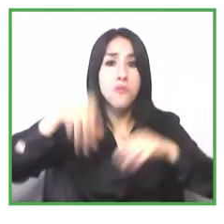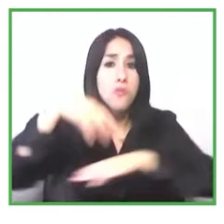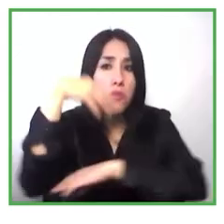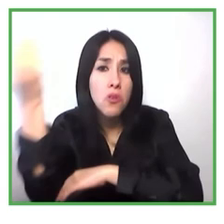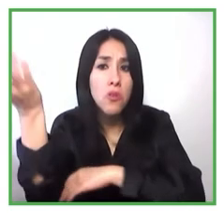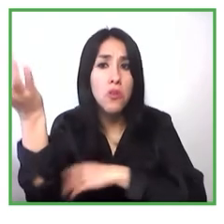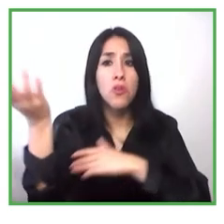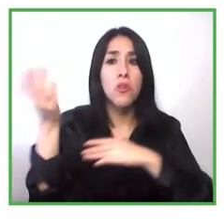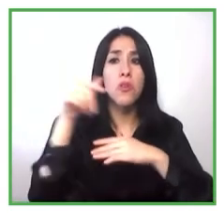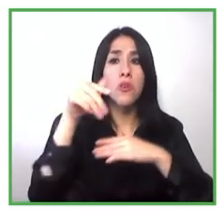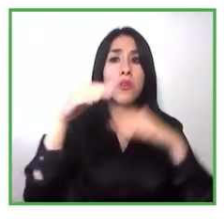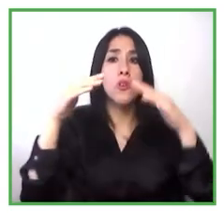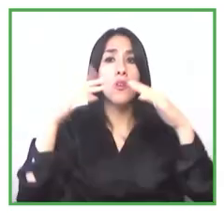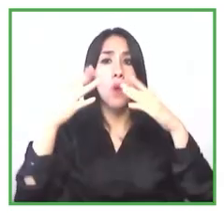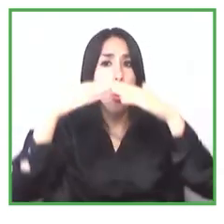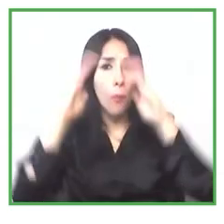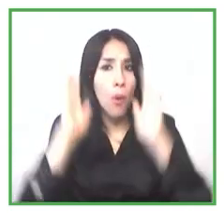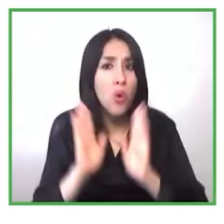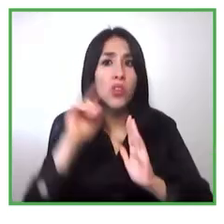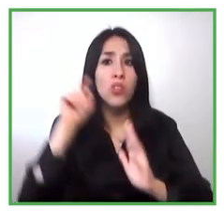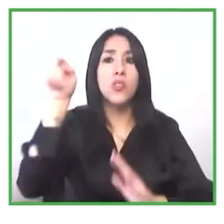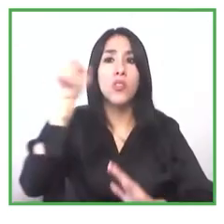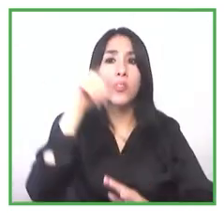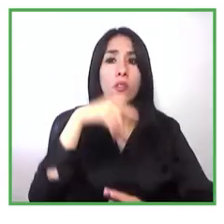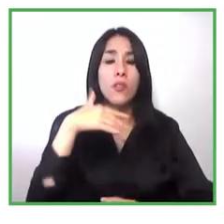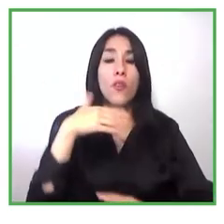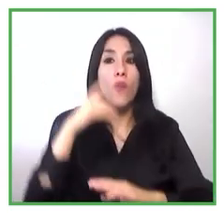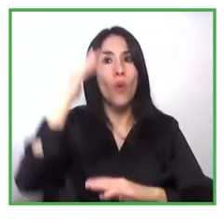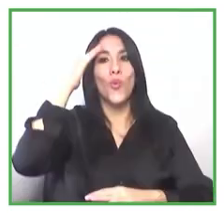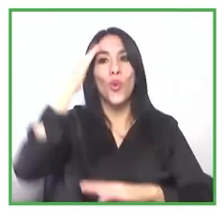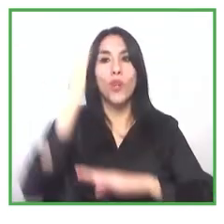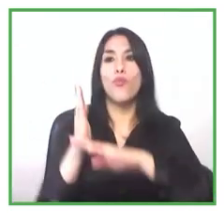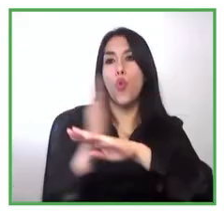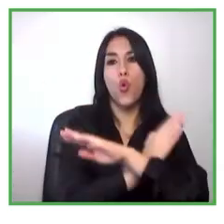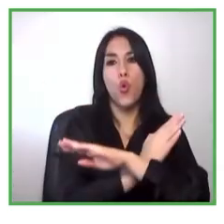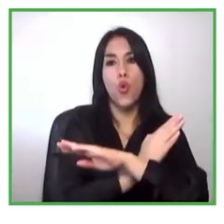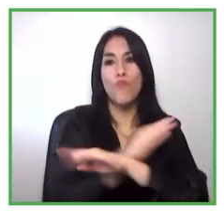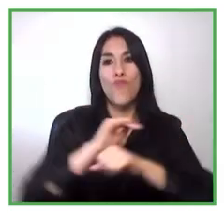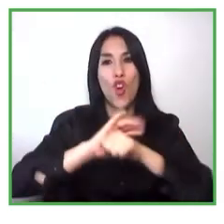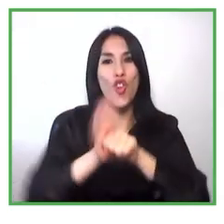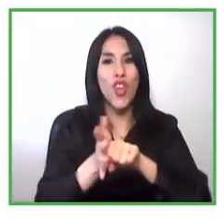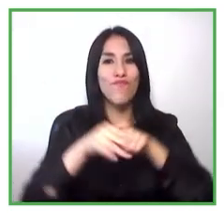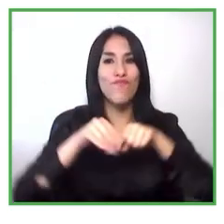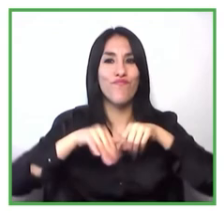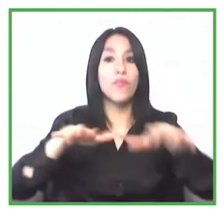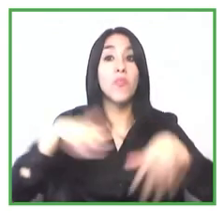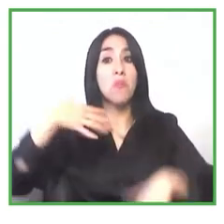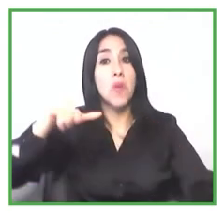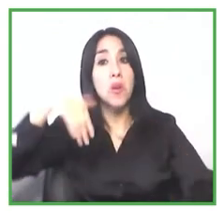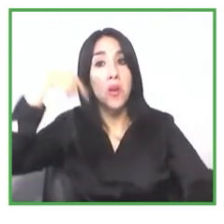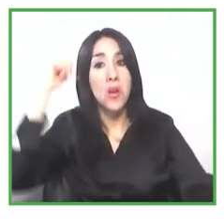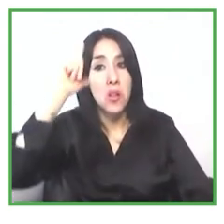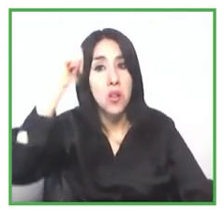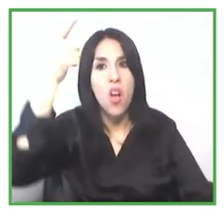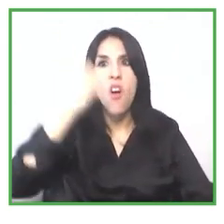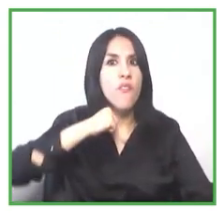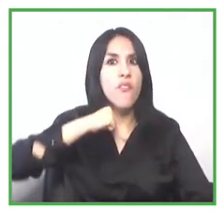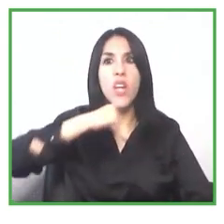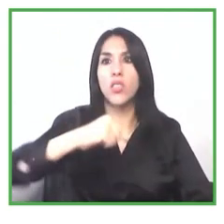poquito antes de la pandemia y que tuvimos que acelerar con la pandemia para apoyar el proceso de comercialización y